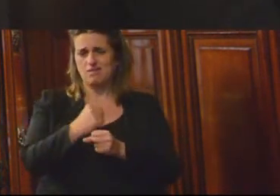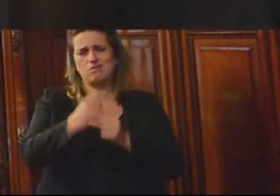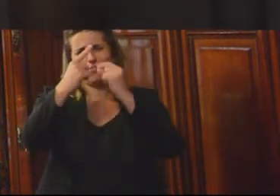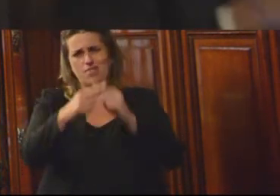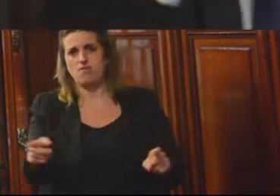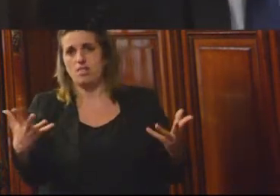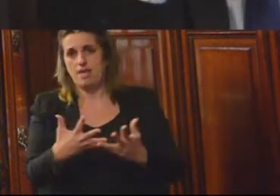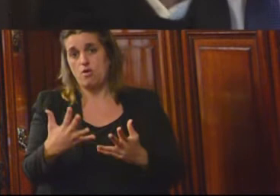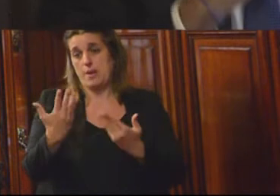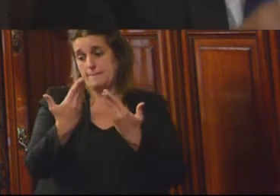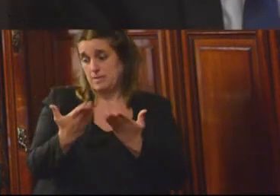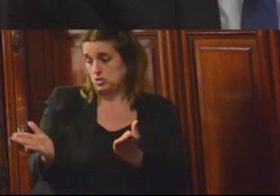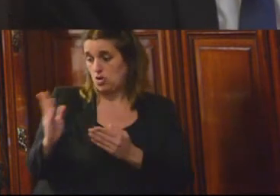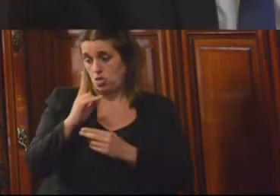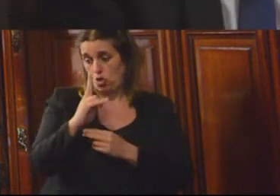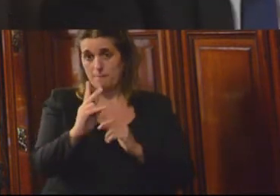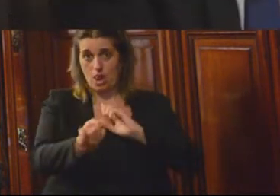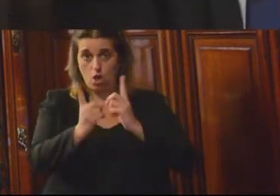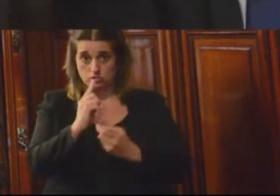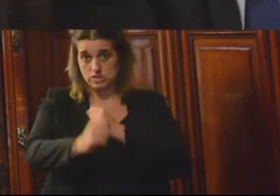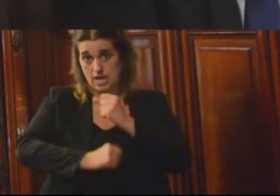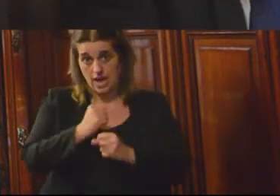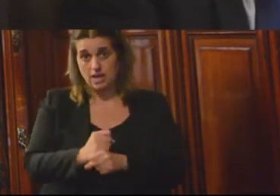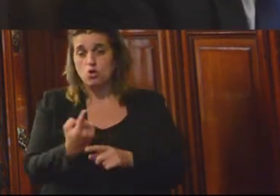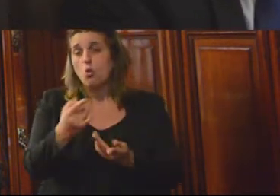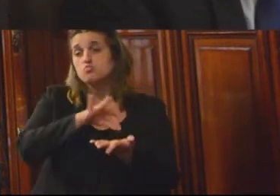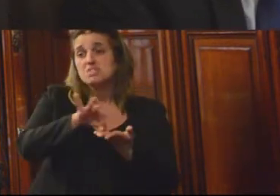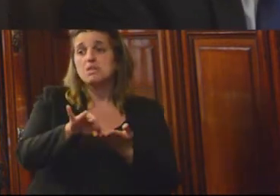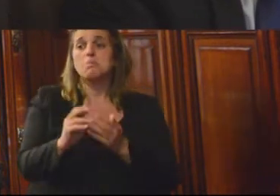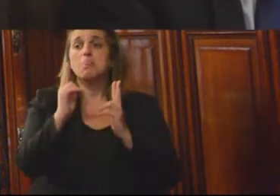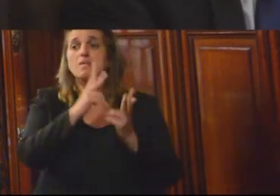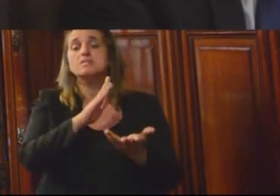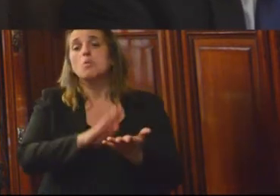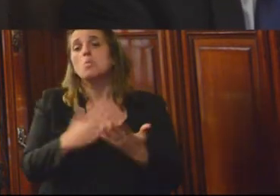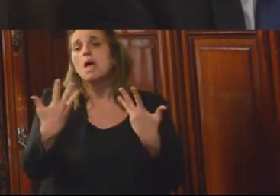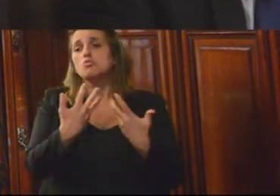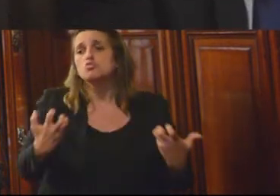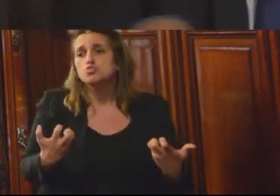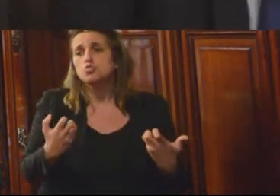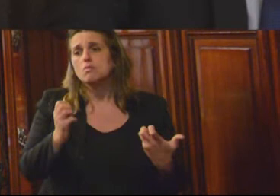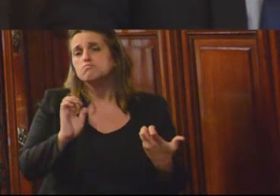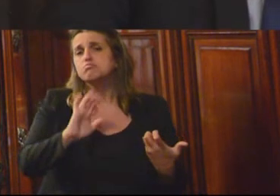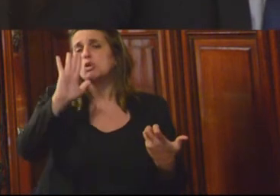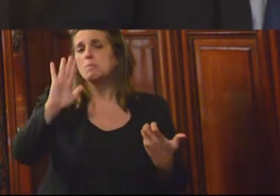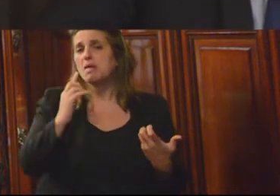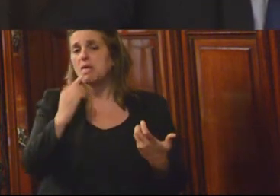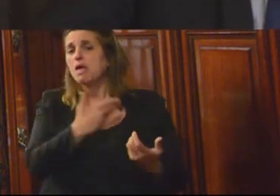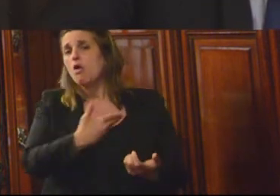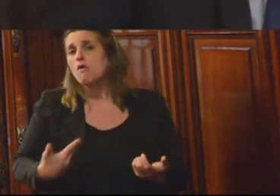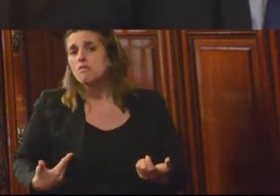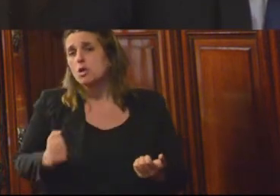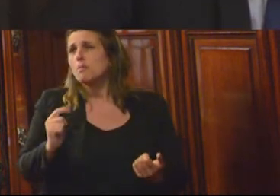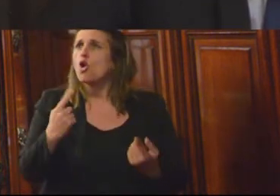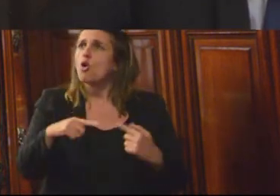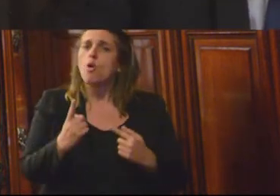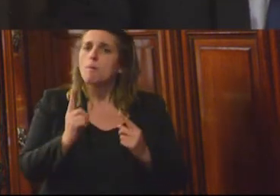año 2011, a través de un sistema que se caracteriza por una estructura de gobierno propia de los reclusos